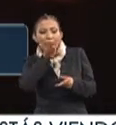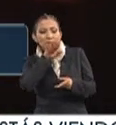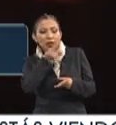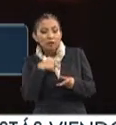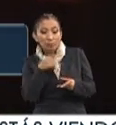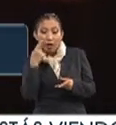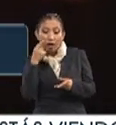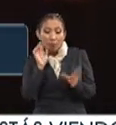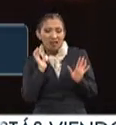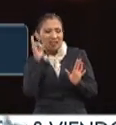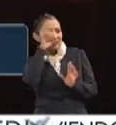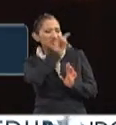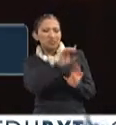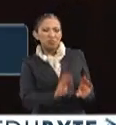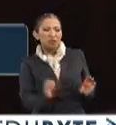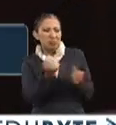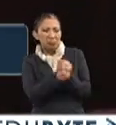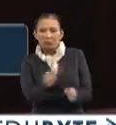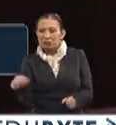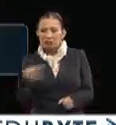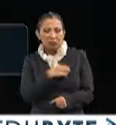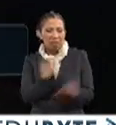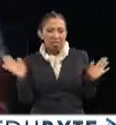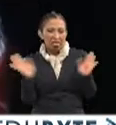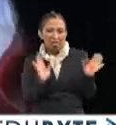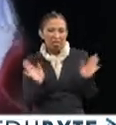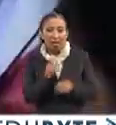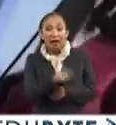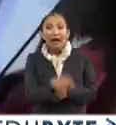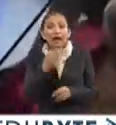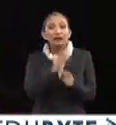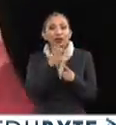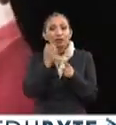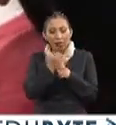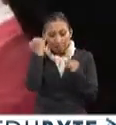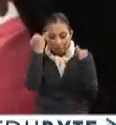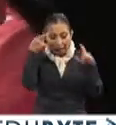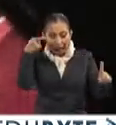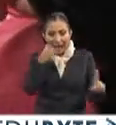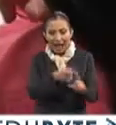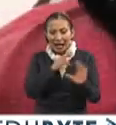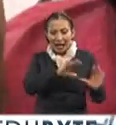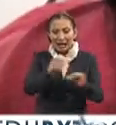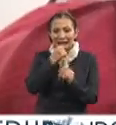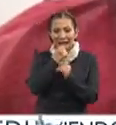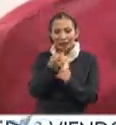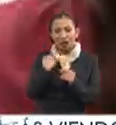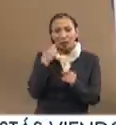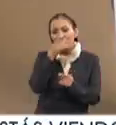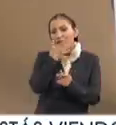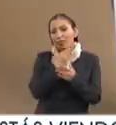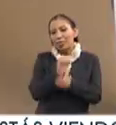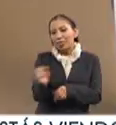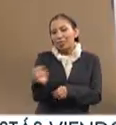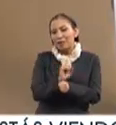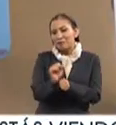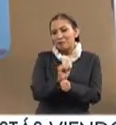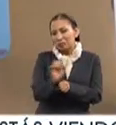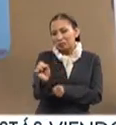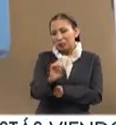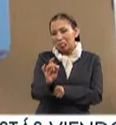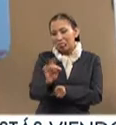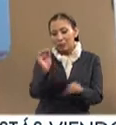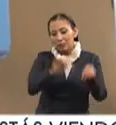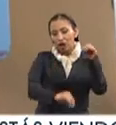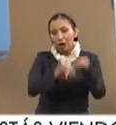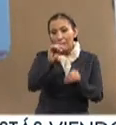hicieran verla como algo difícil o aburrido para sus hijos. Así fue como se propuso enseñar a los niños de una forma sencilla lo fácil que es la